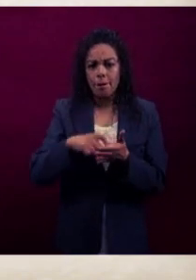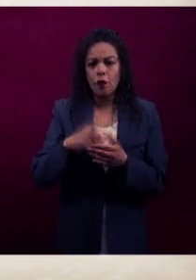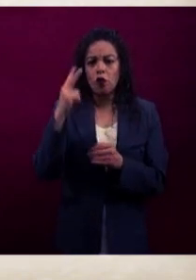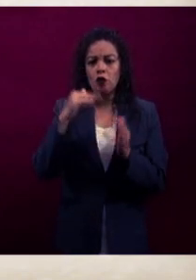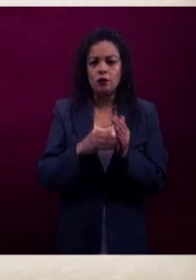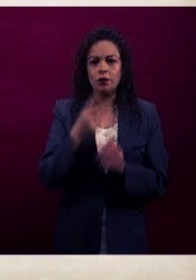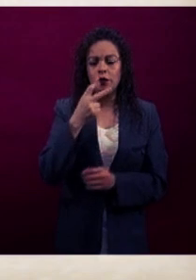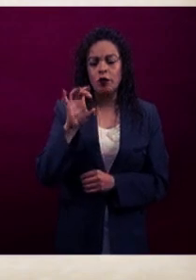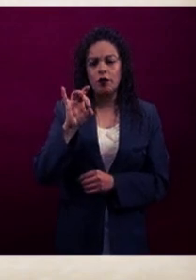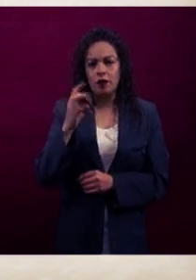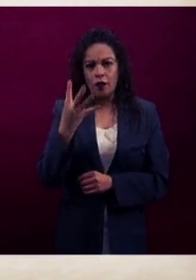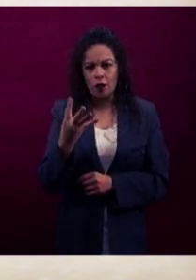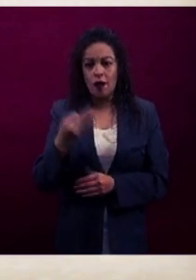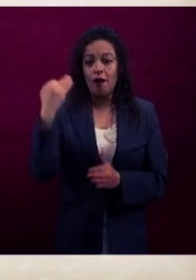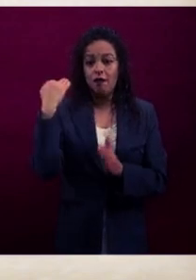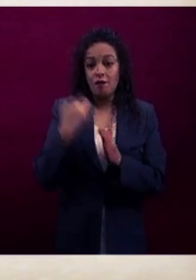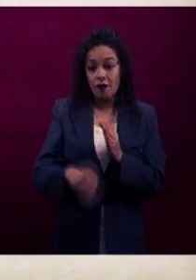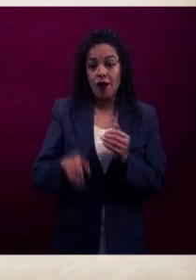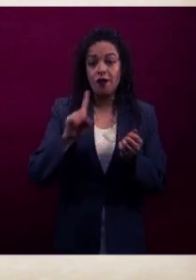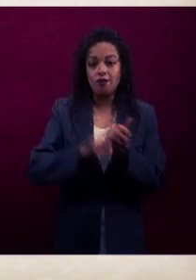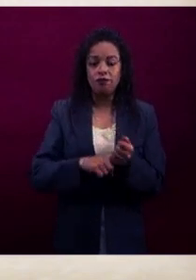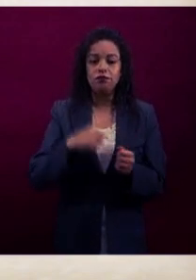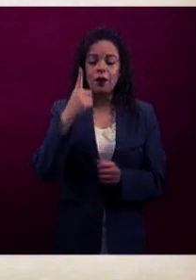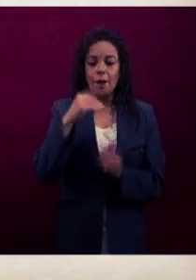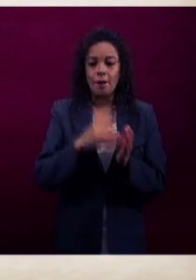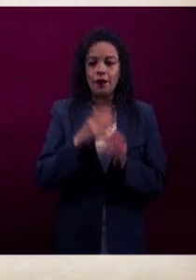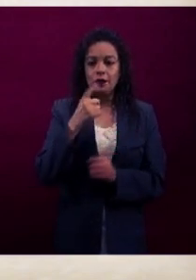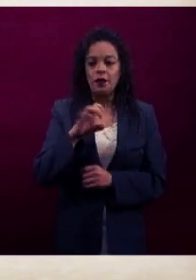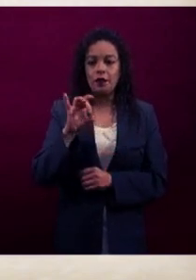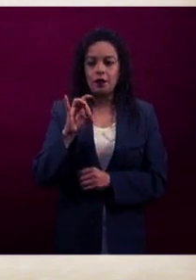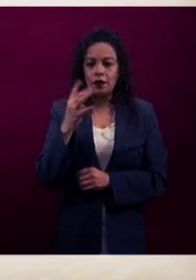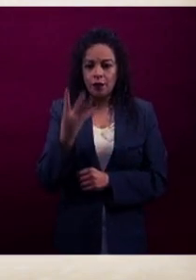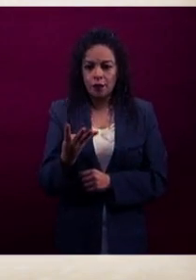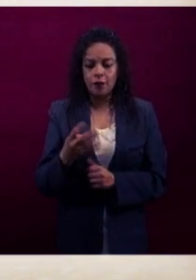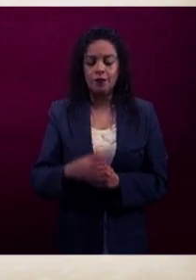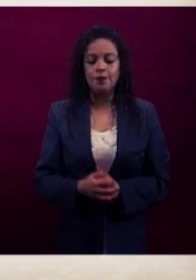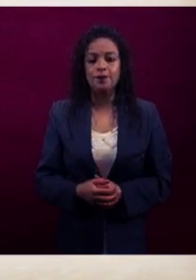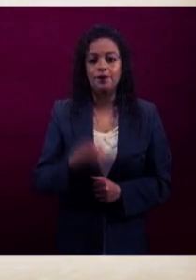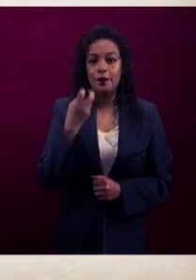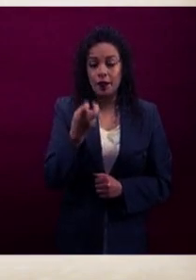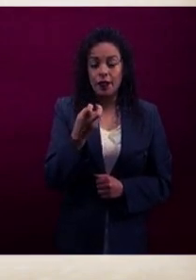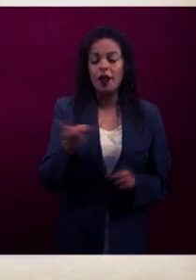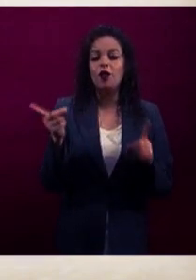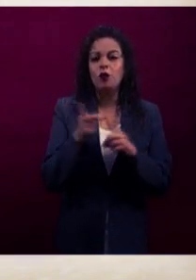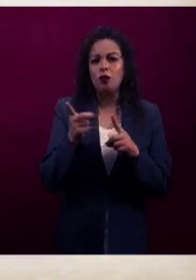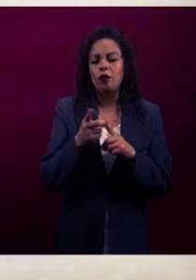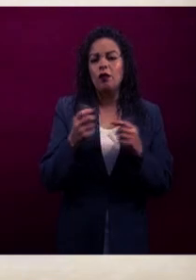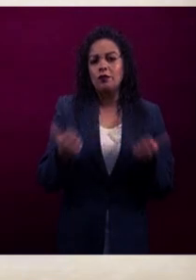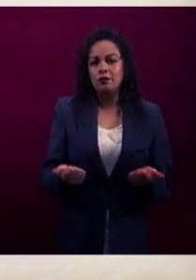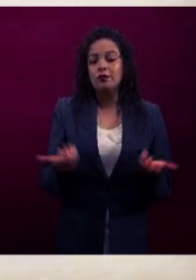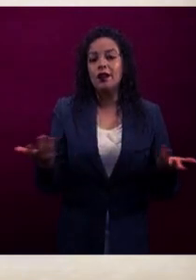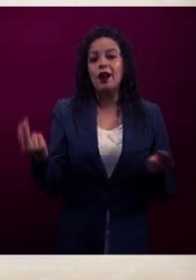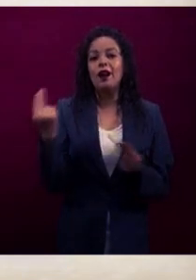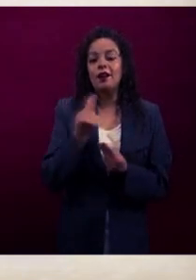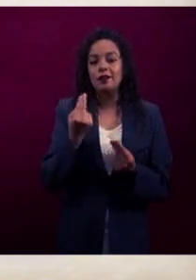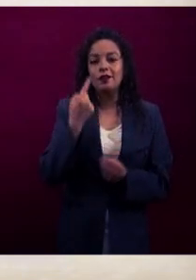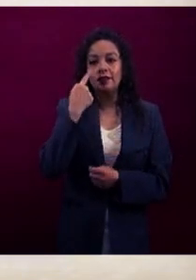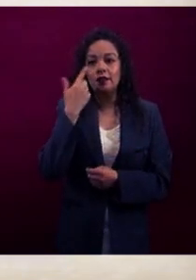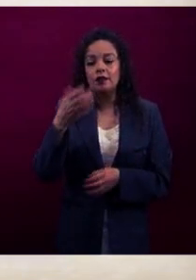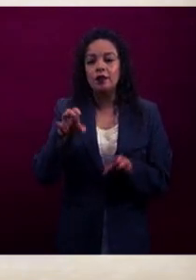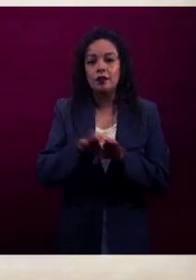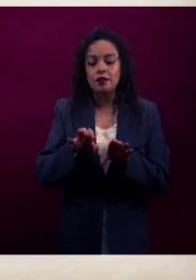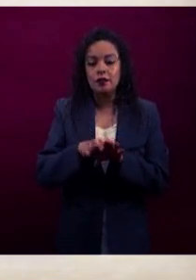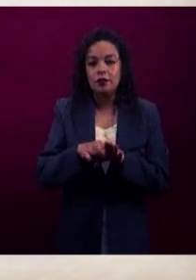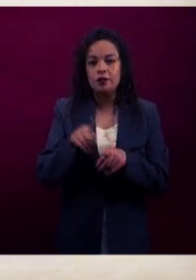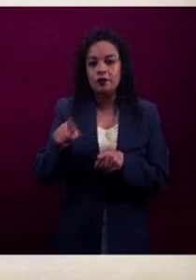entonces nos restarían 1,134. Estas se encuentran todavía en el proceso de colocación de su Roll Bar